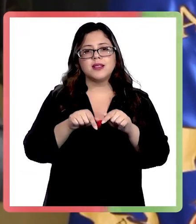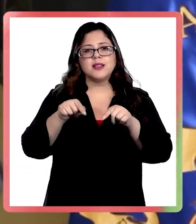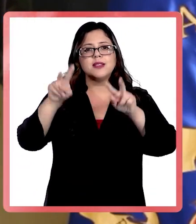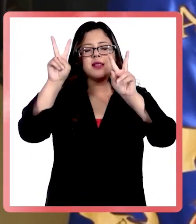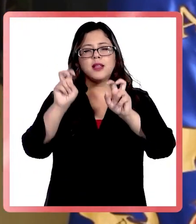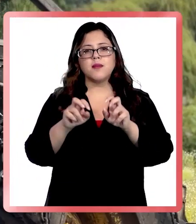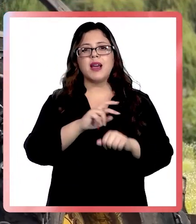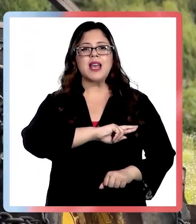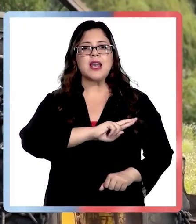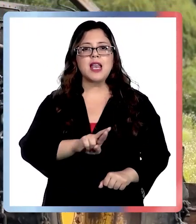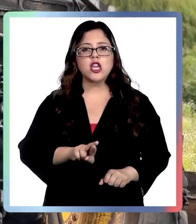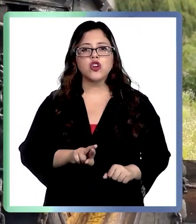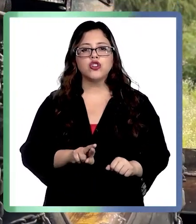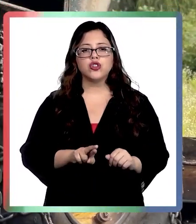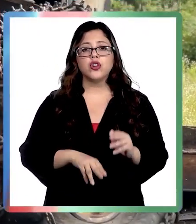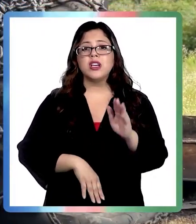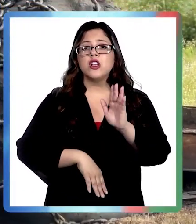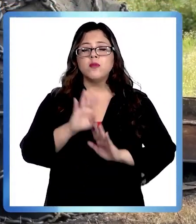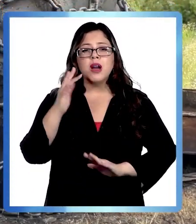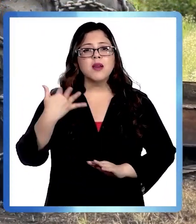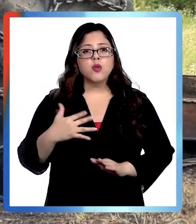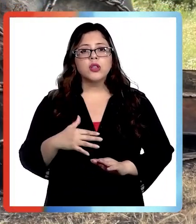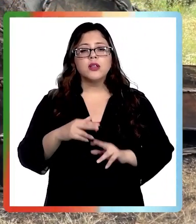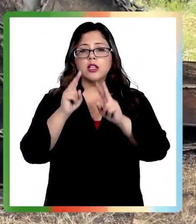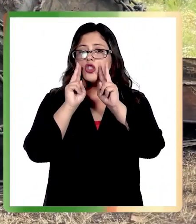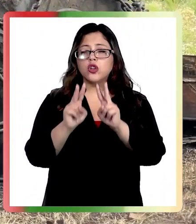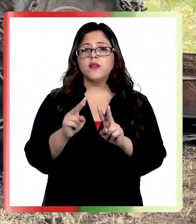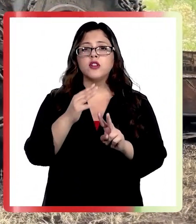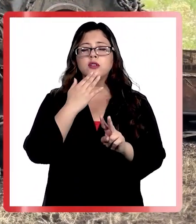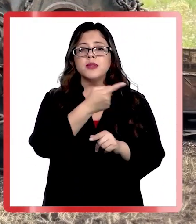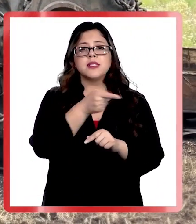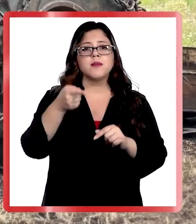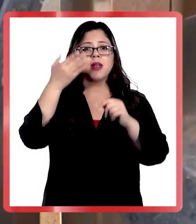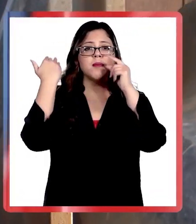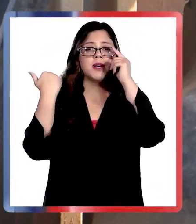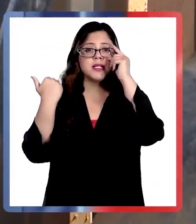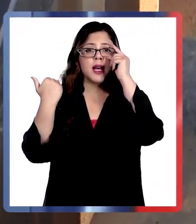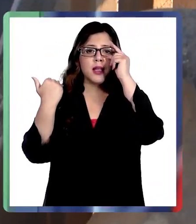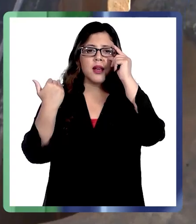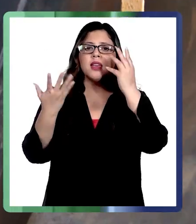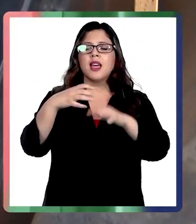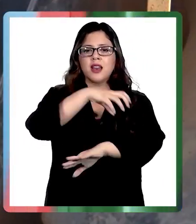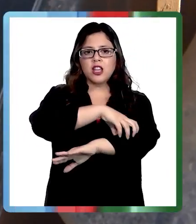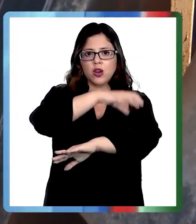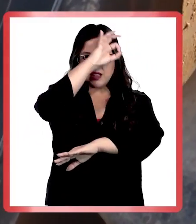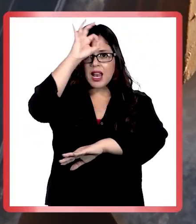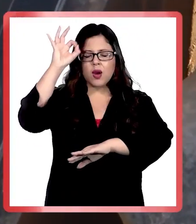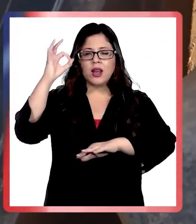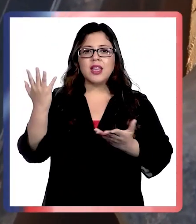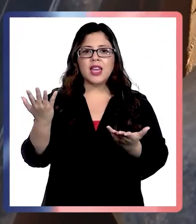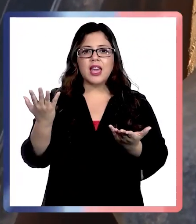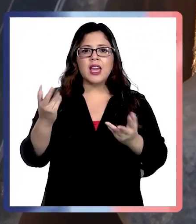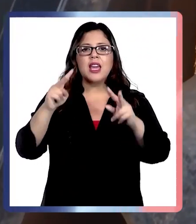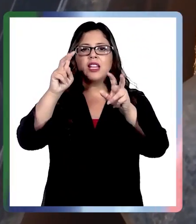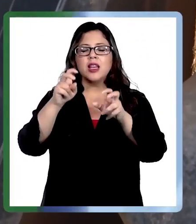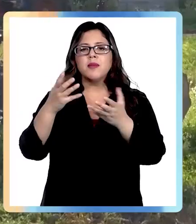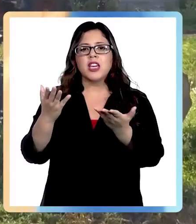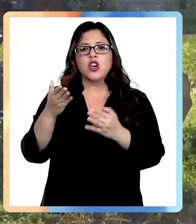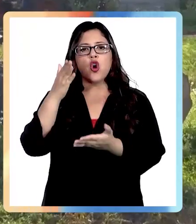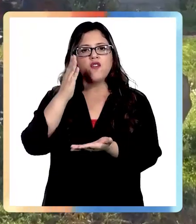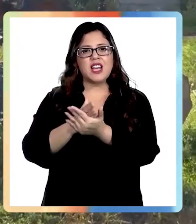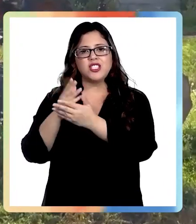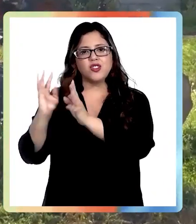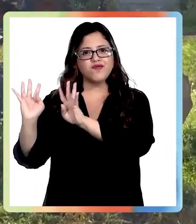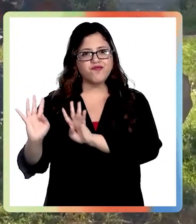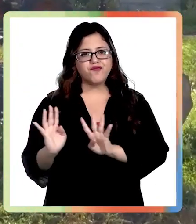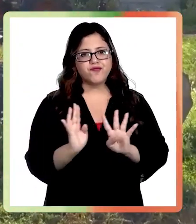lo más sintomático, que lo he visto incluso la semana pasada en la Araucanía, el desplazamiento forzoso. Creo que es un gran avance